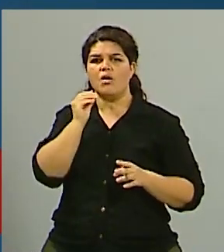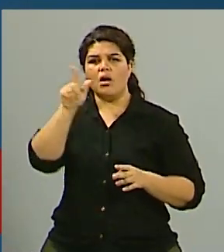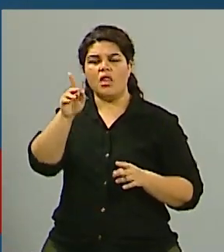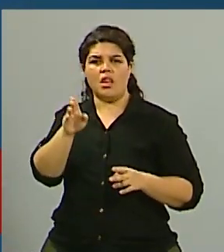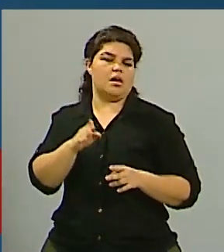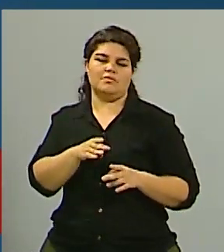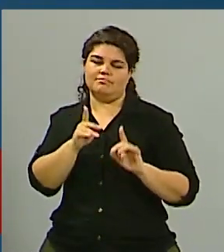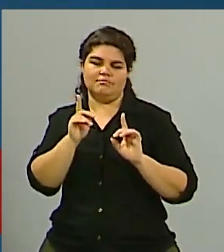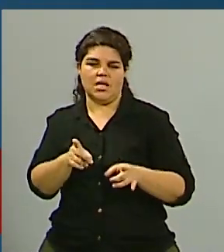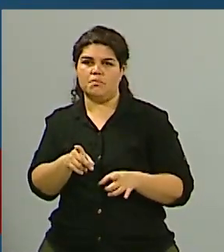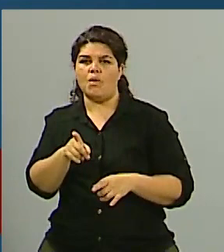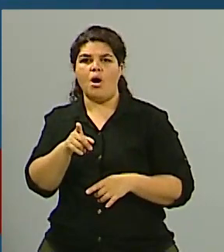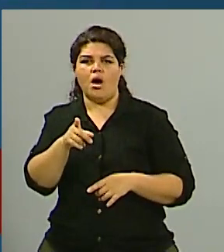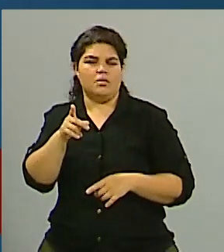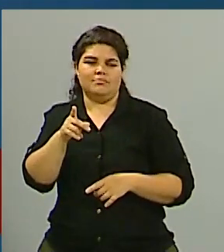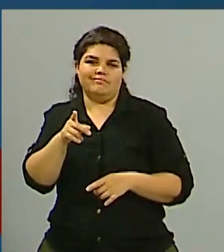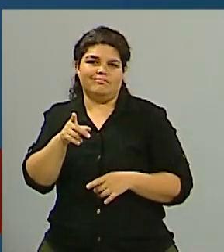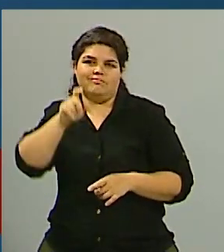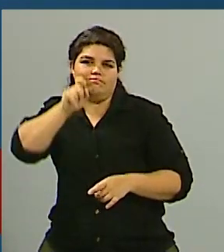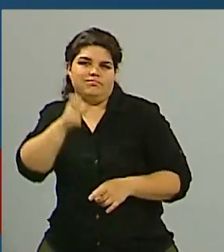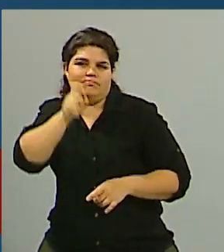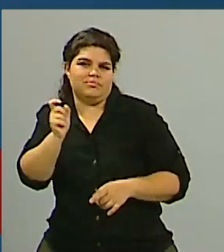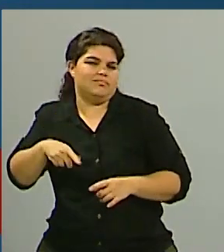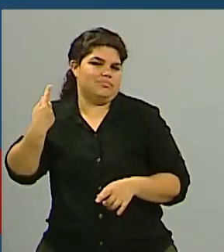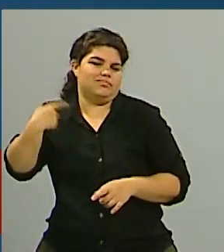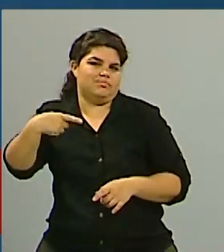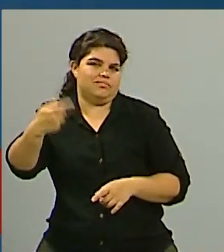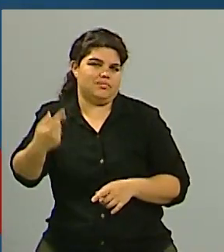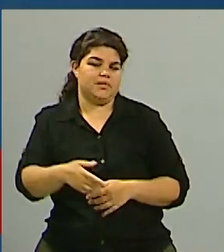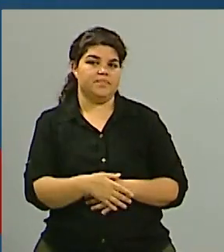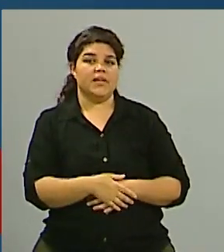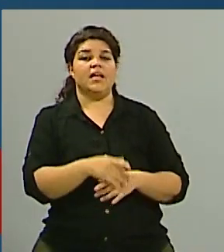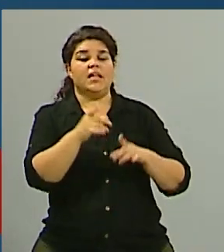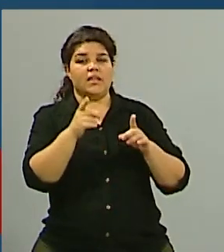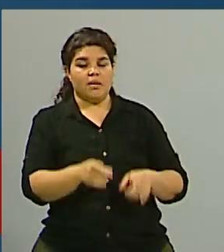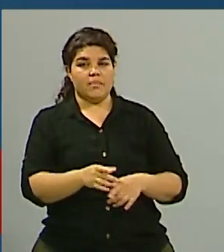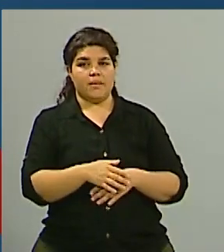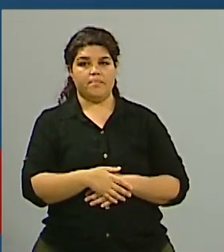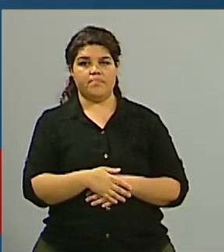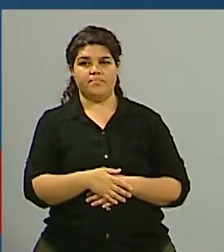está la actividad hidrocarburífera. El Reino Unido está intentando